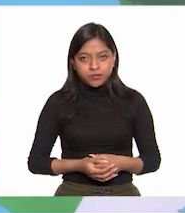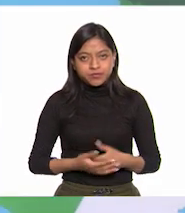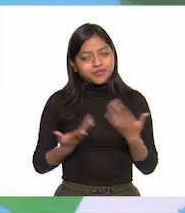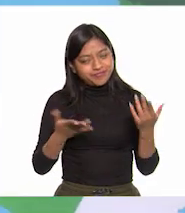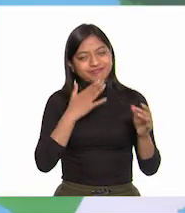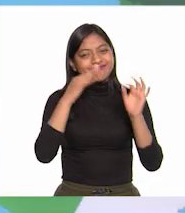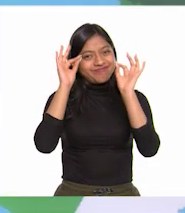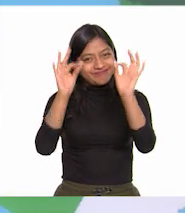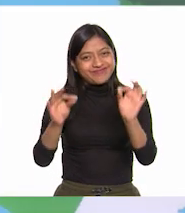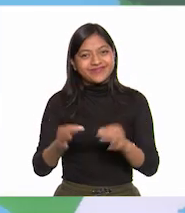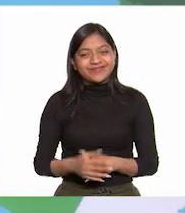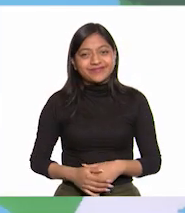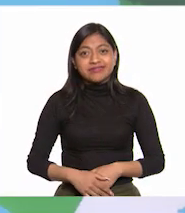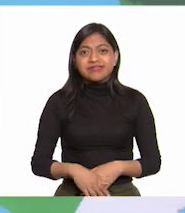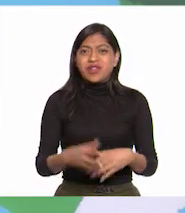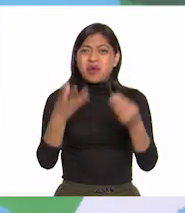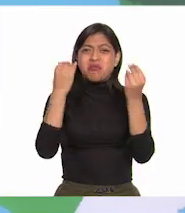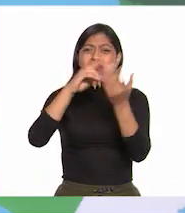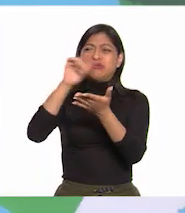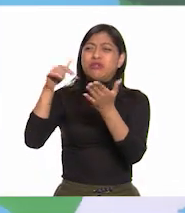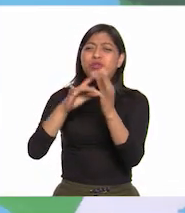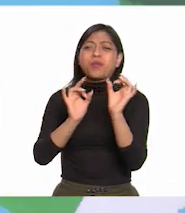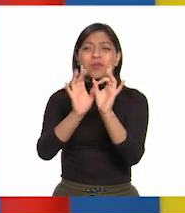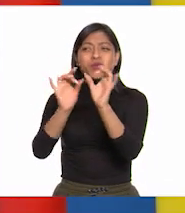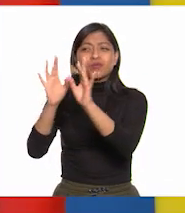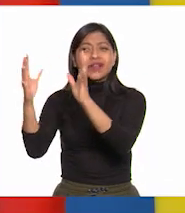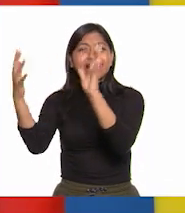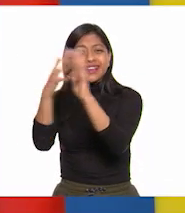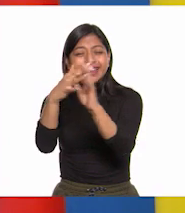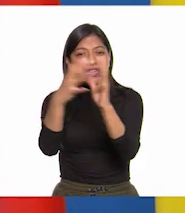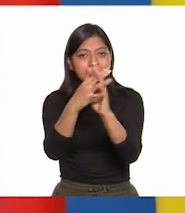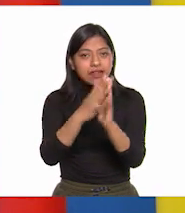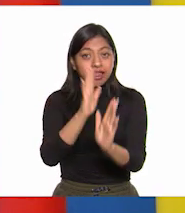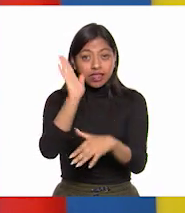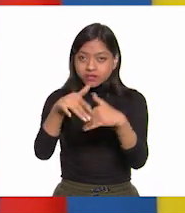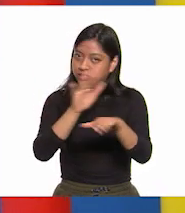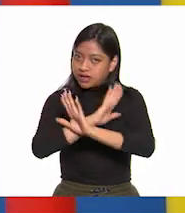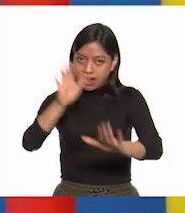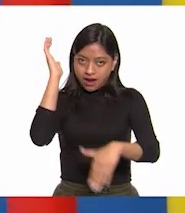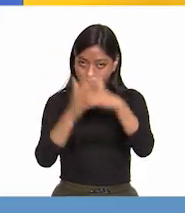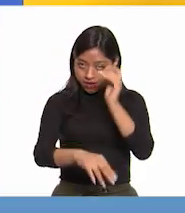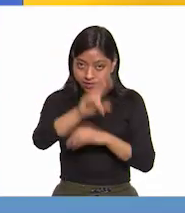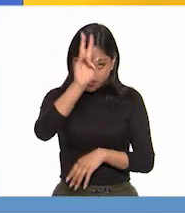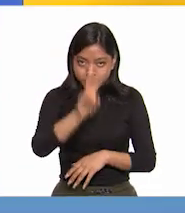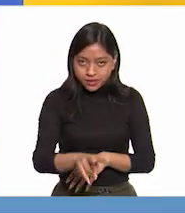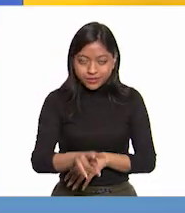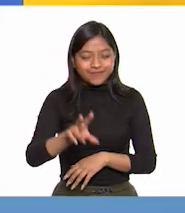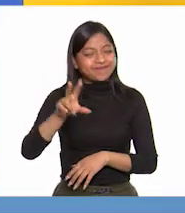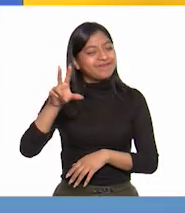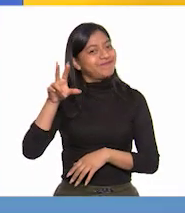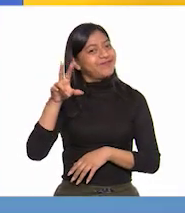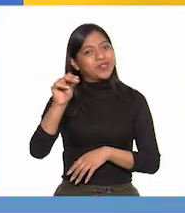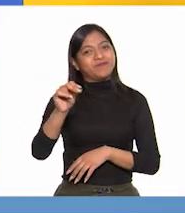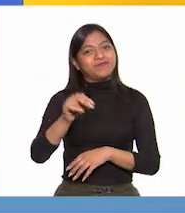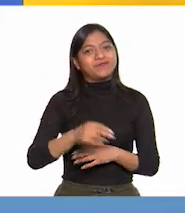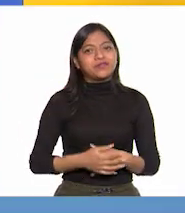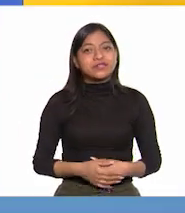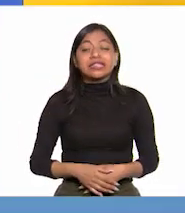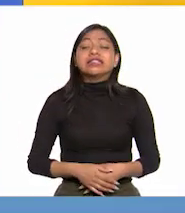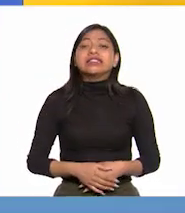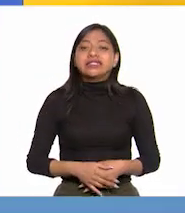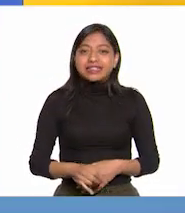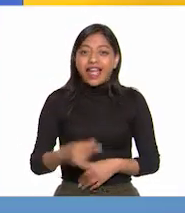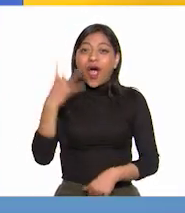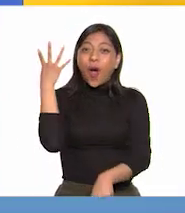Perfecto. Sí que fueron muchas batallas. Supongo que todo terminó aquí. No, Jenny. Hubo